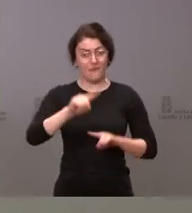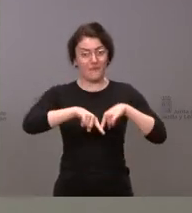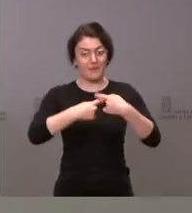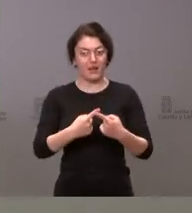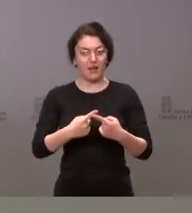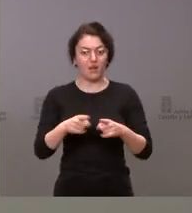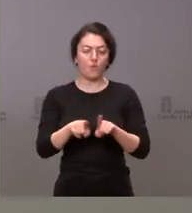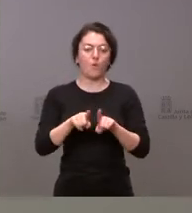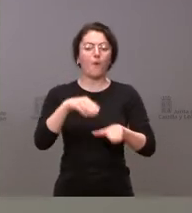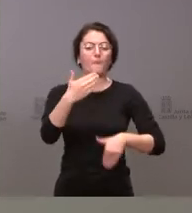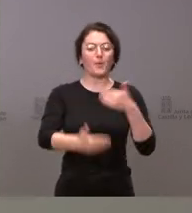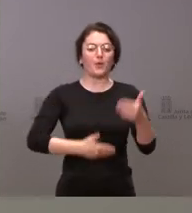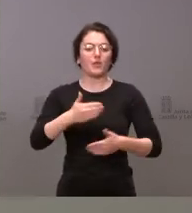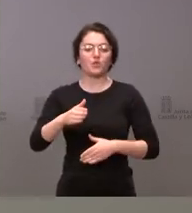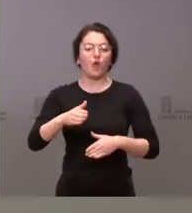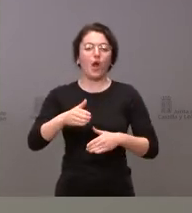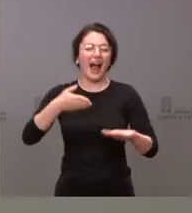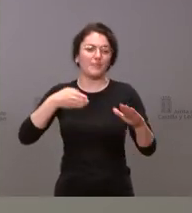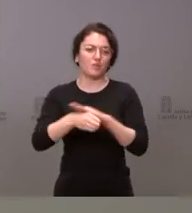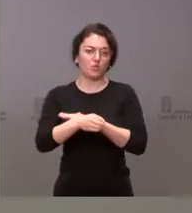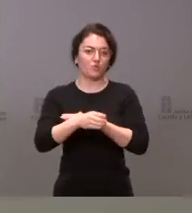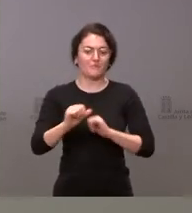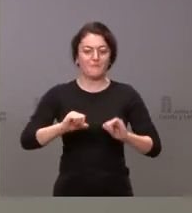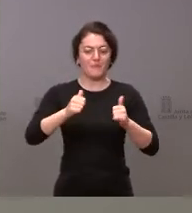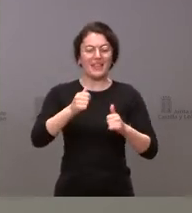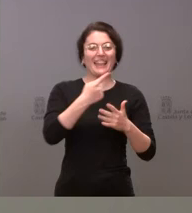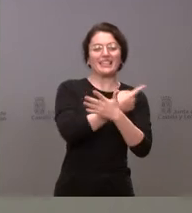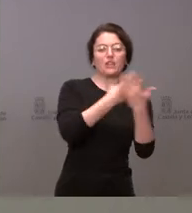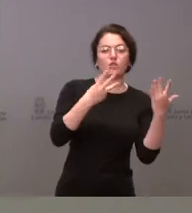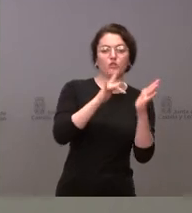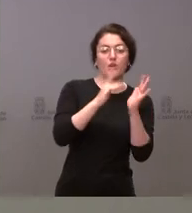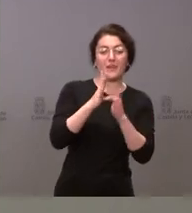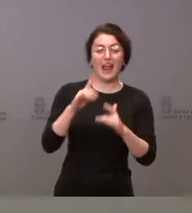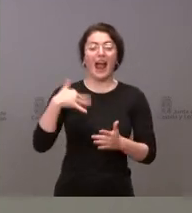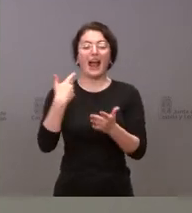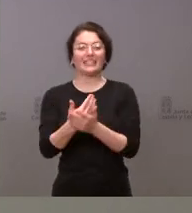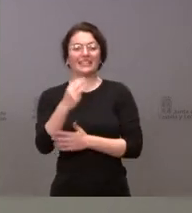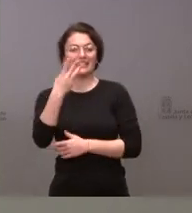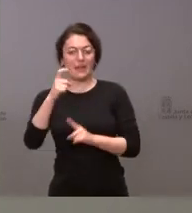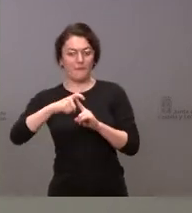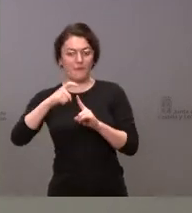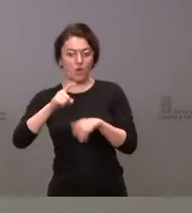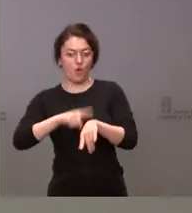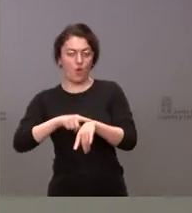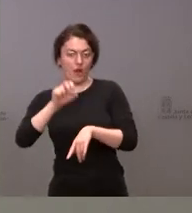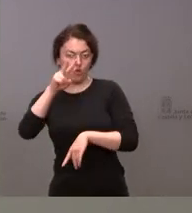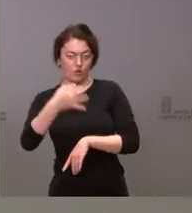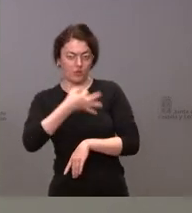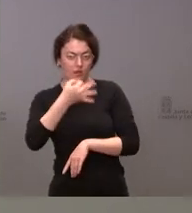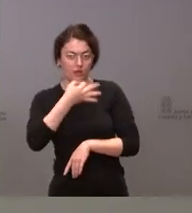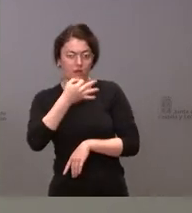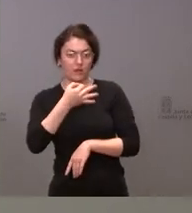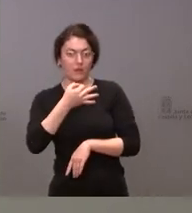admisión. Comenzó el 18 de abril. Se alargará hasta el 3 de mayo, concretamente hasta las 14 horas, para que